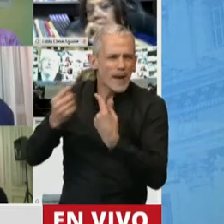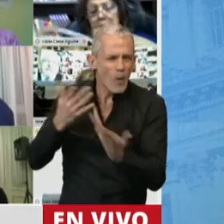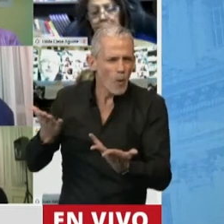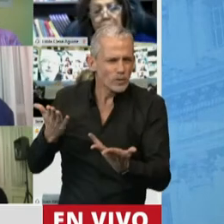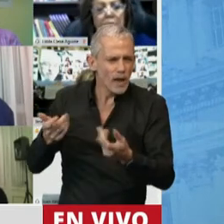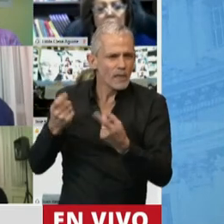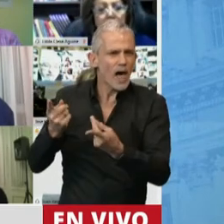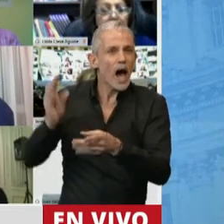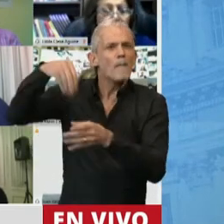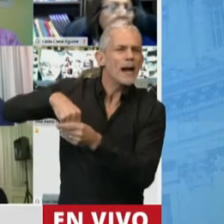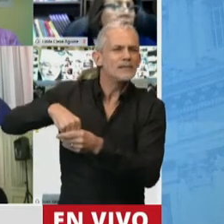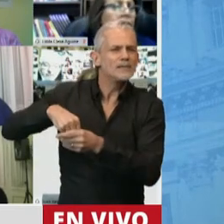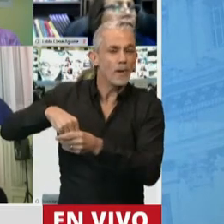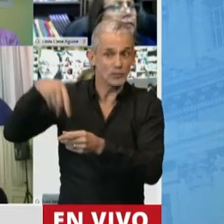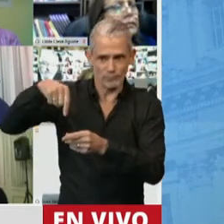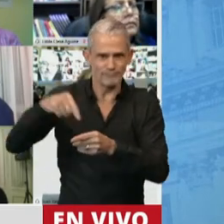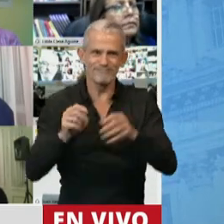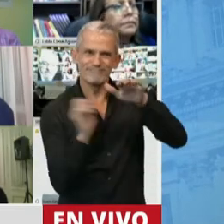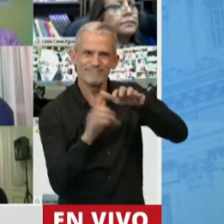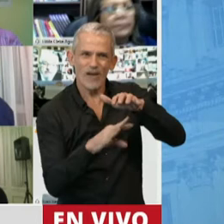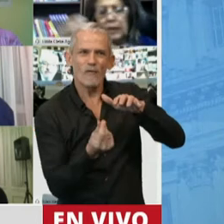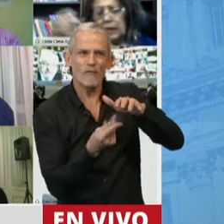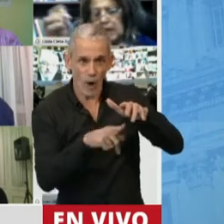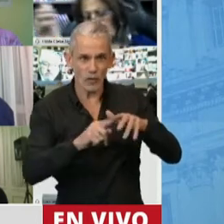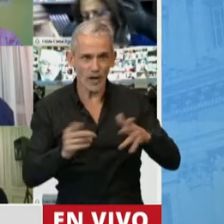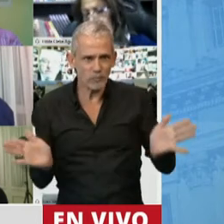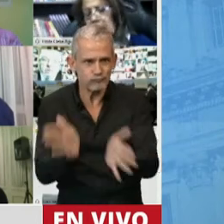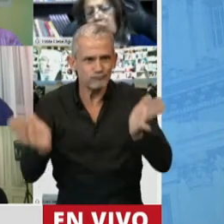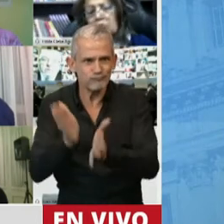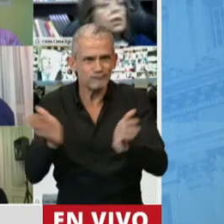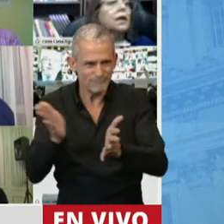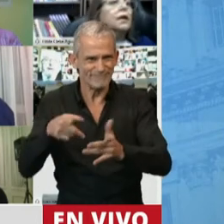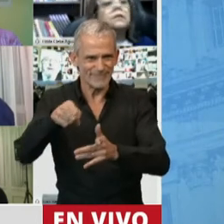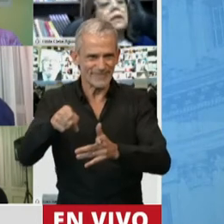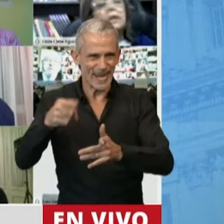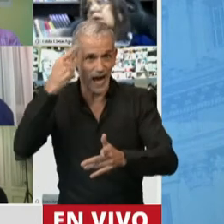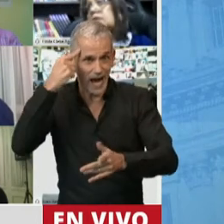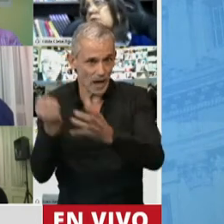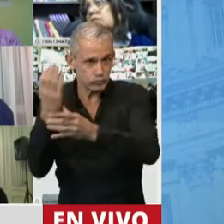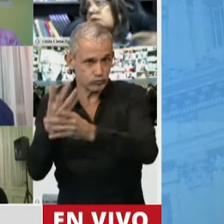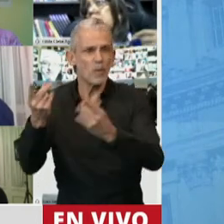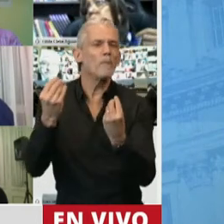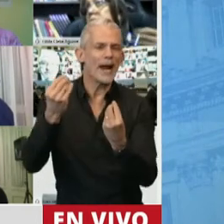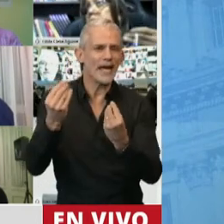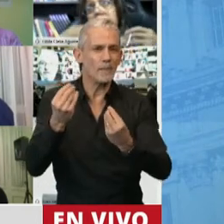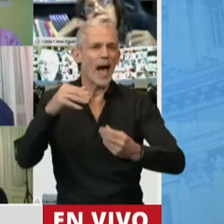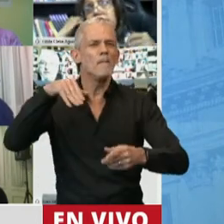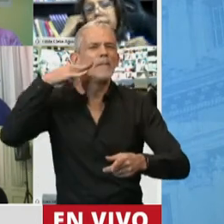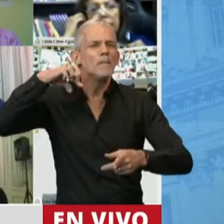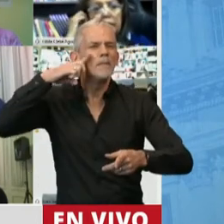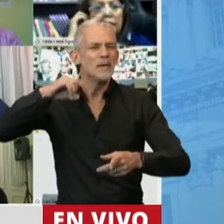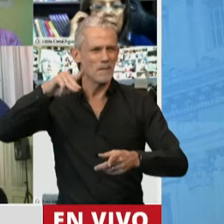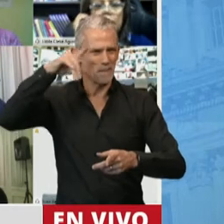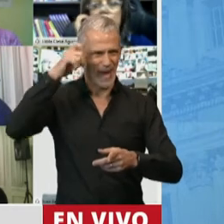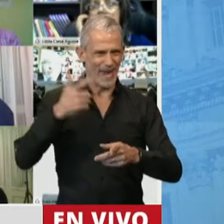participación en este fondo de la promoción de la economía del conocimiento que es exclusivo para la MIPYME. Es